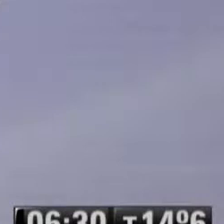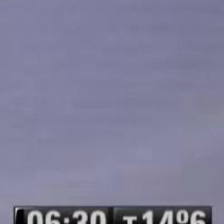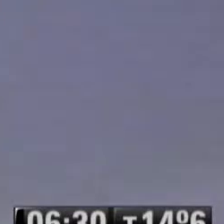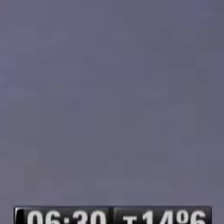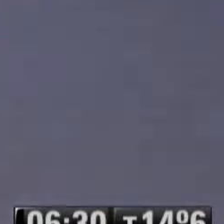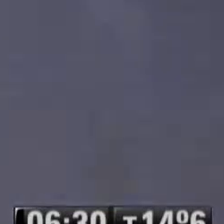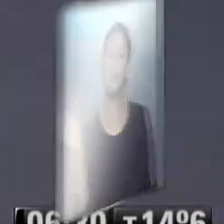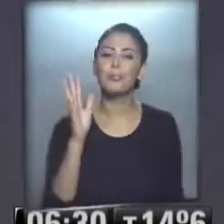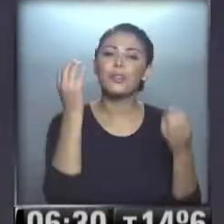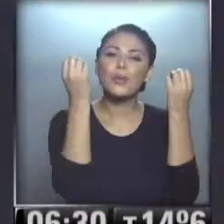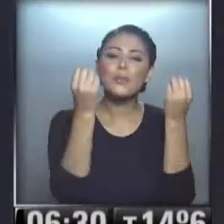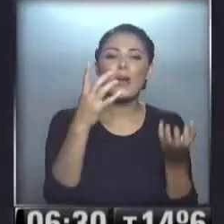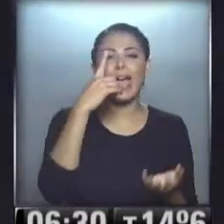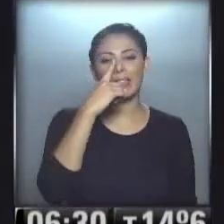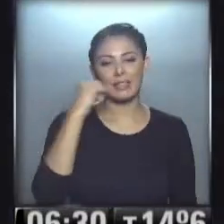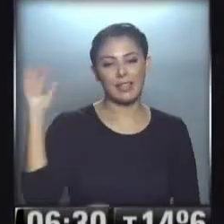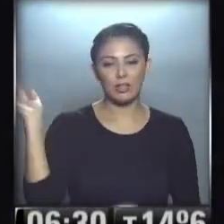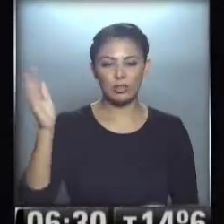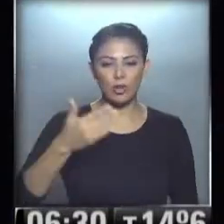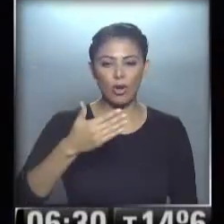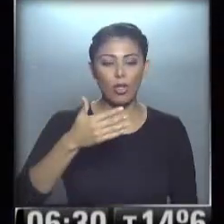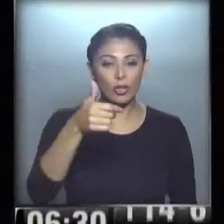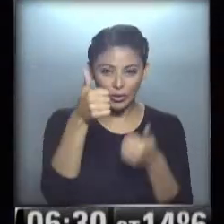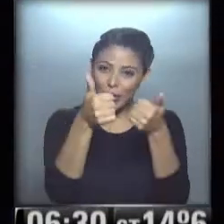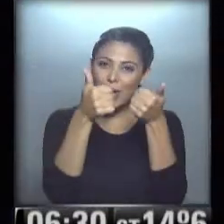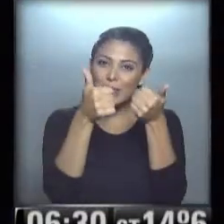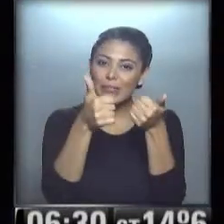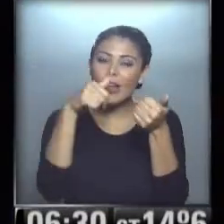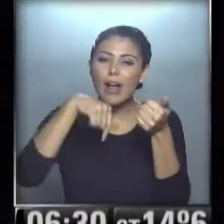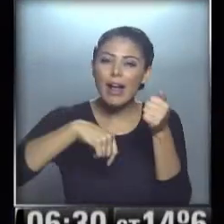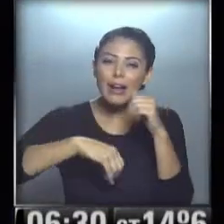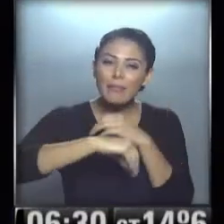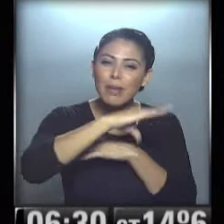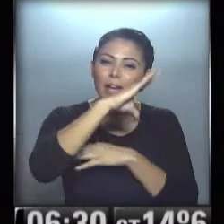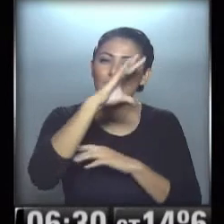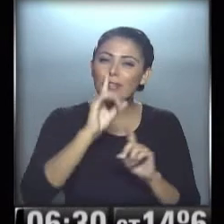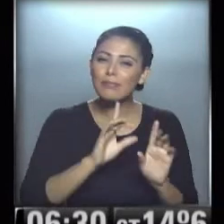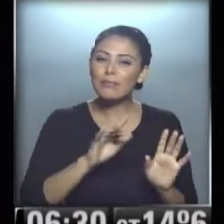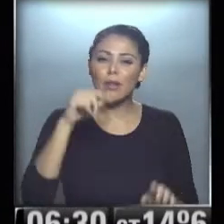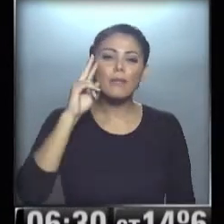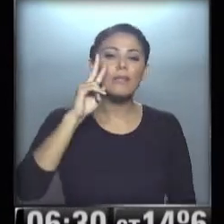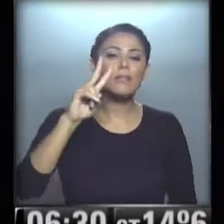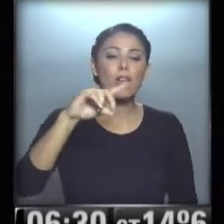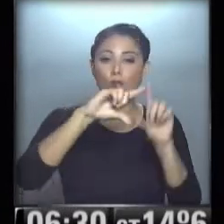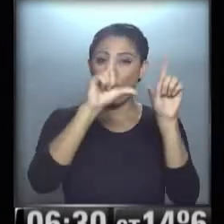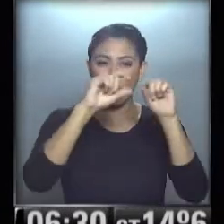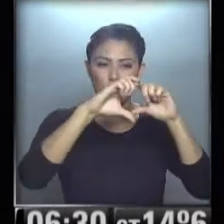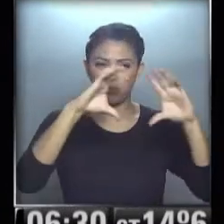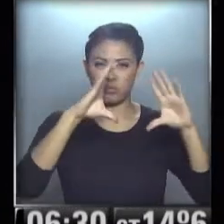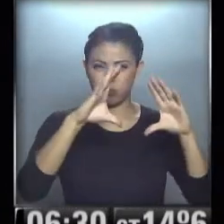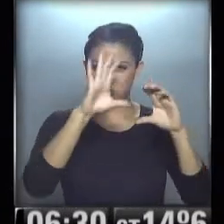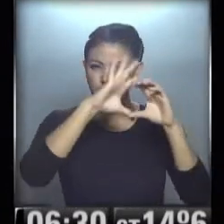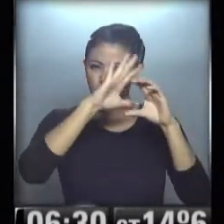Muy pero muy buen día para todos, ¿cómo están esta madrugada? La luna está llena y la